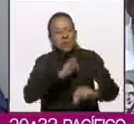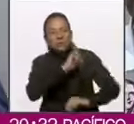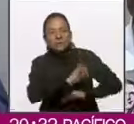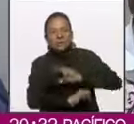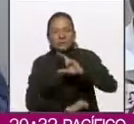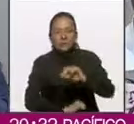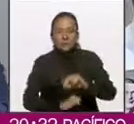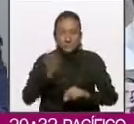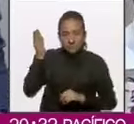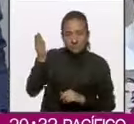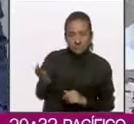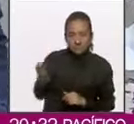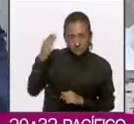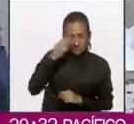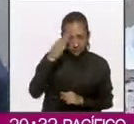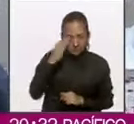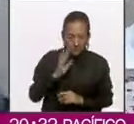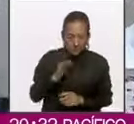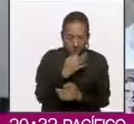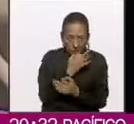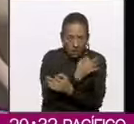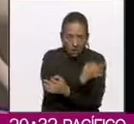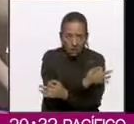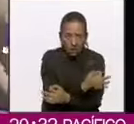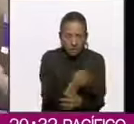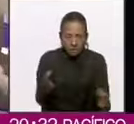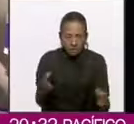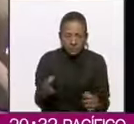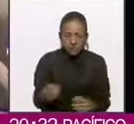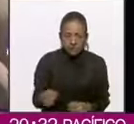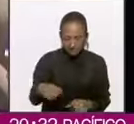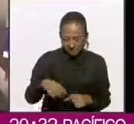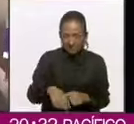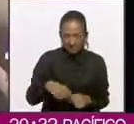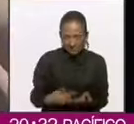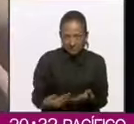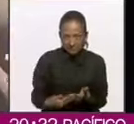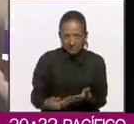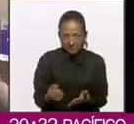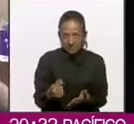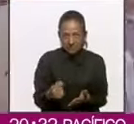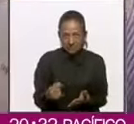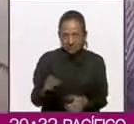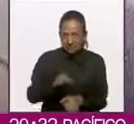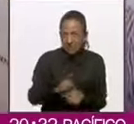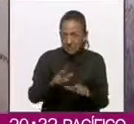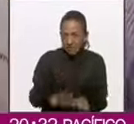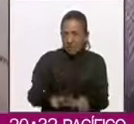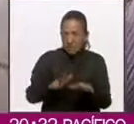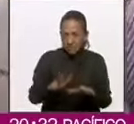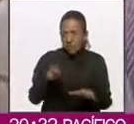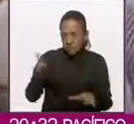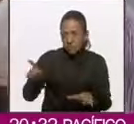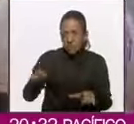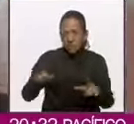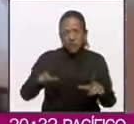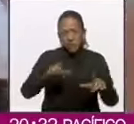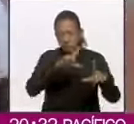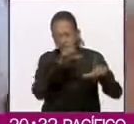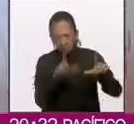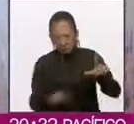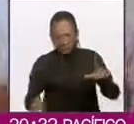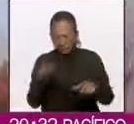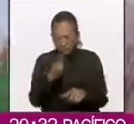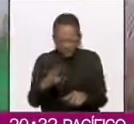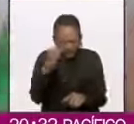anunció que a partir del día dieciocho de este mes hará un recorrido por la república para